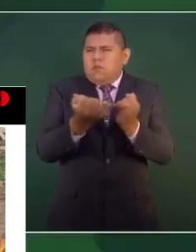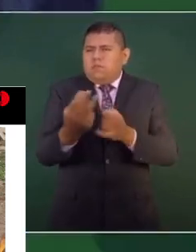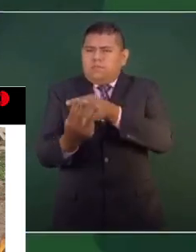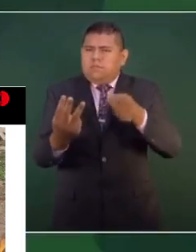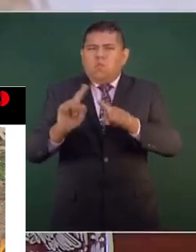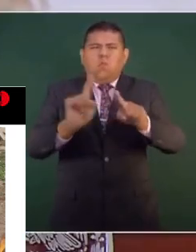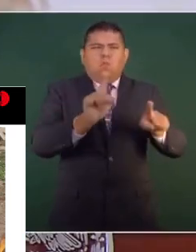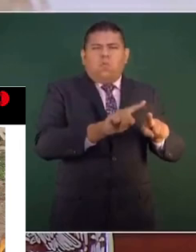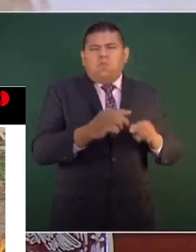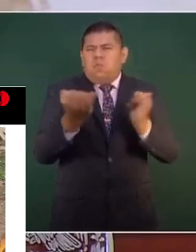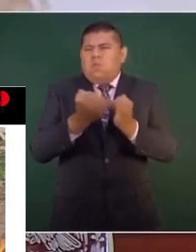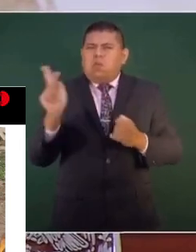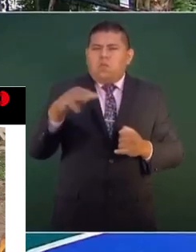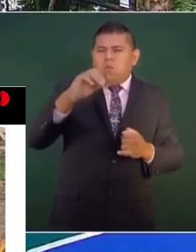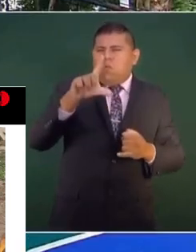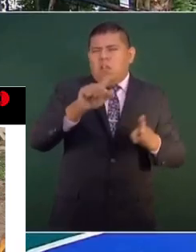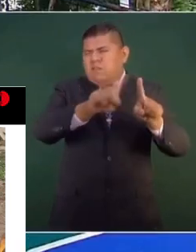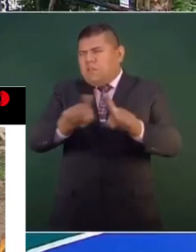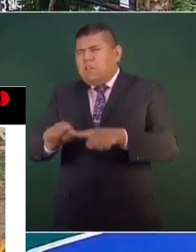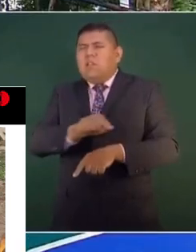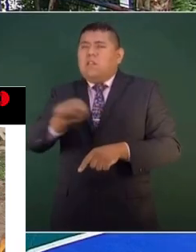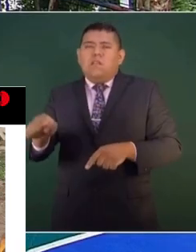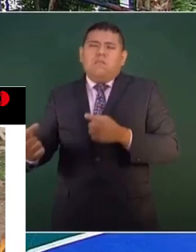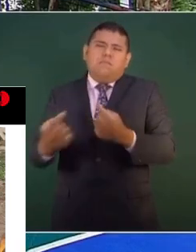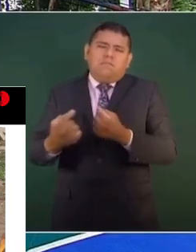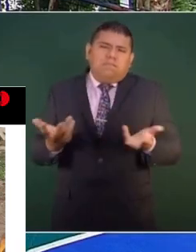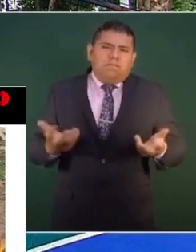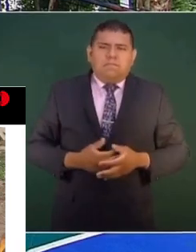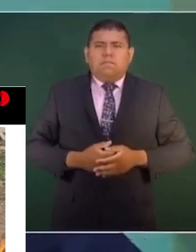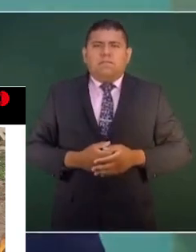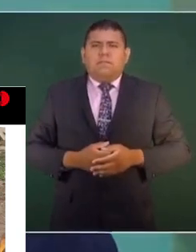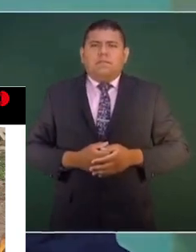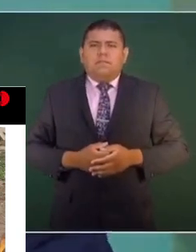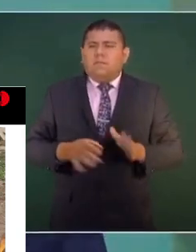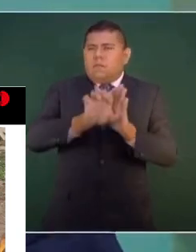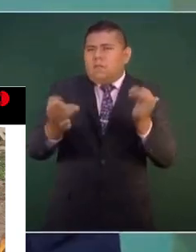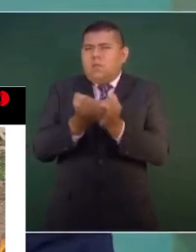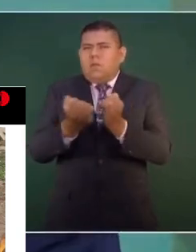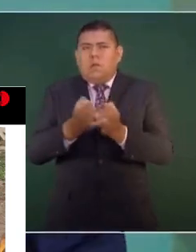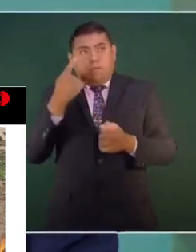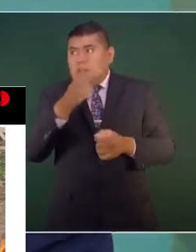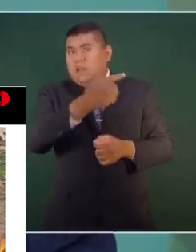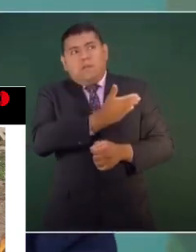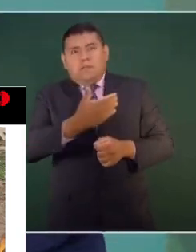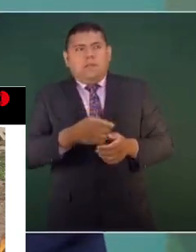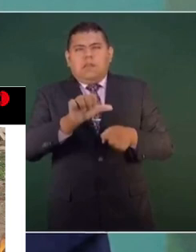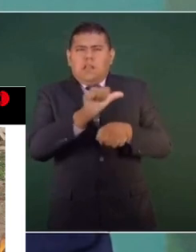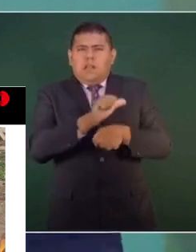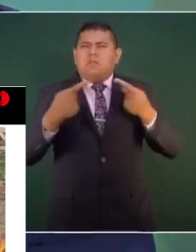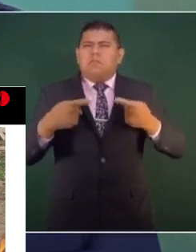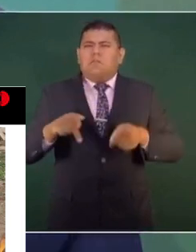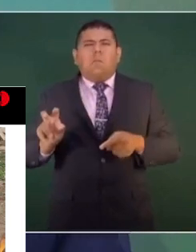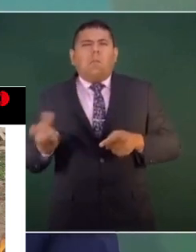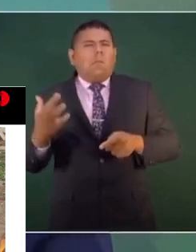Cárdenas, etcétera, etcétera, etcétera. Lo redemola todo. Además, ahí viene el ciudadano en el carro